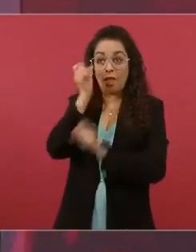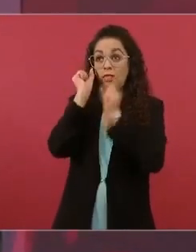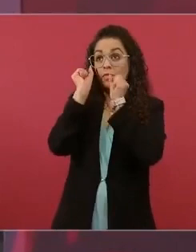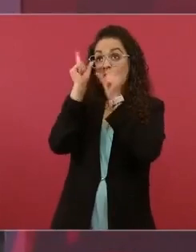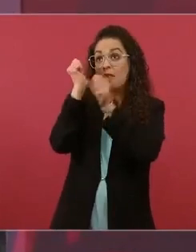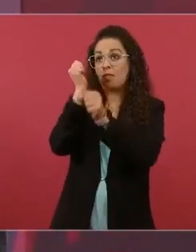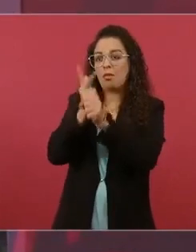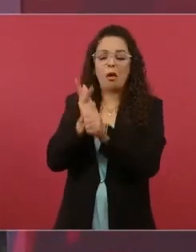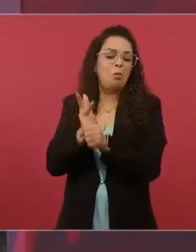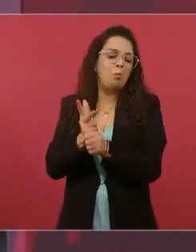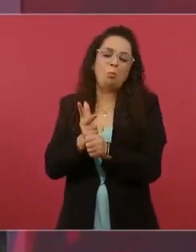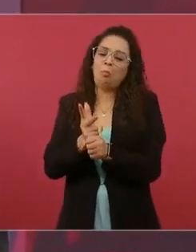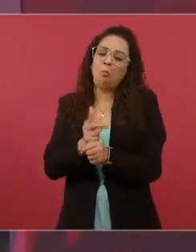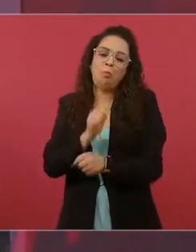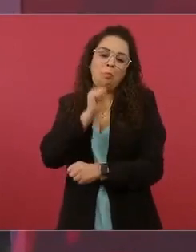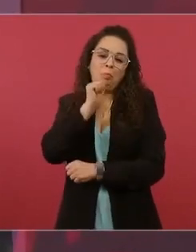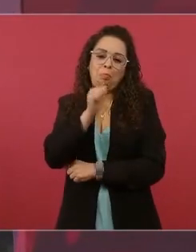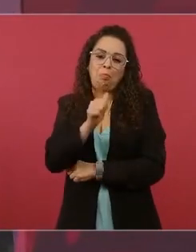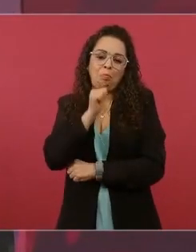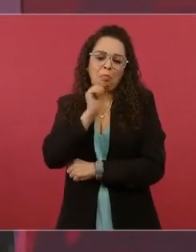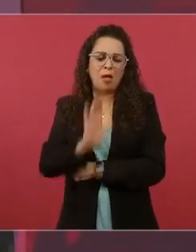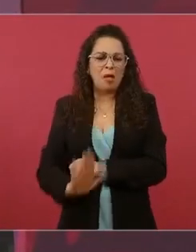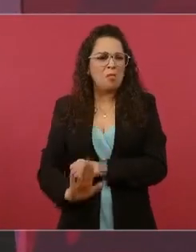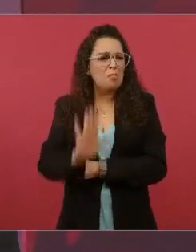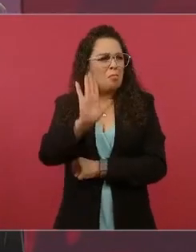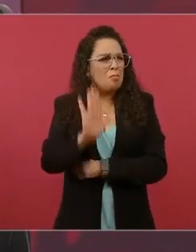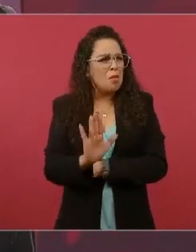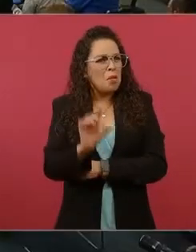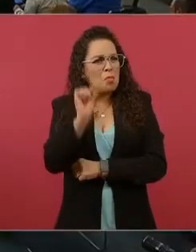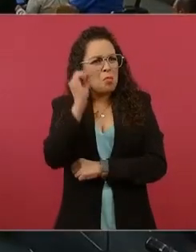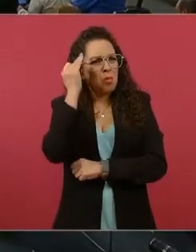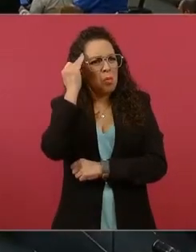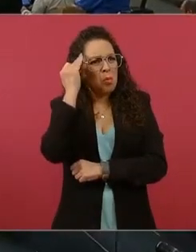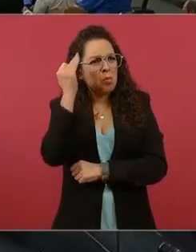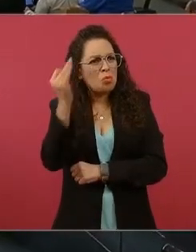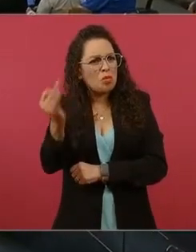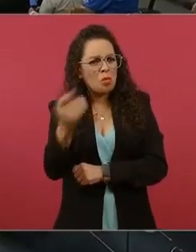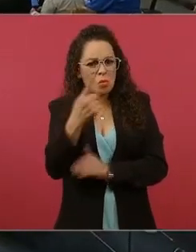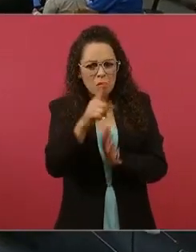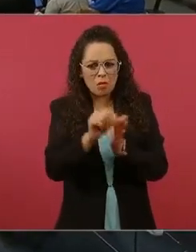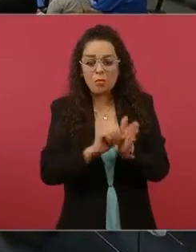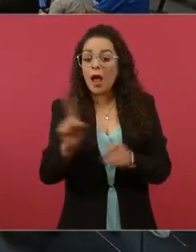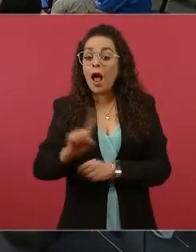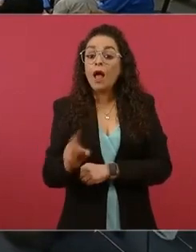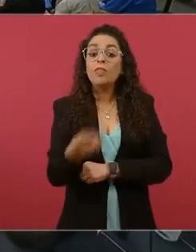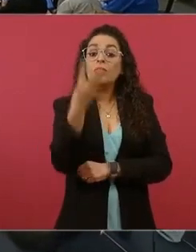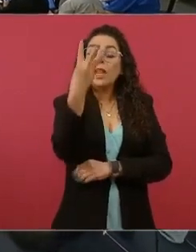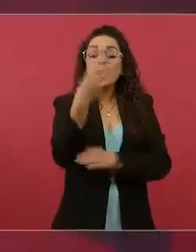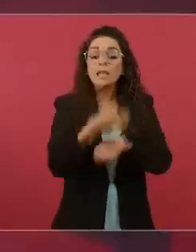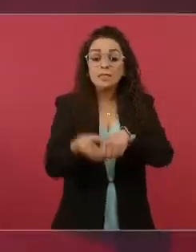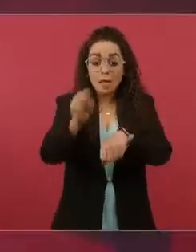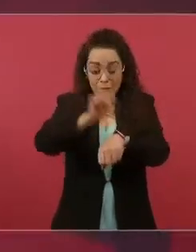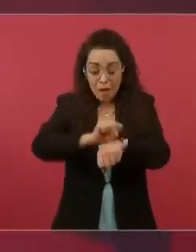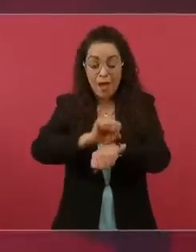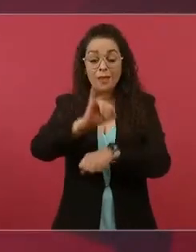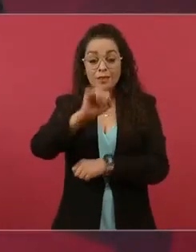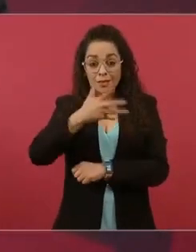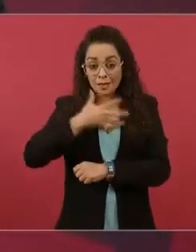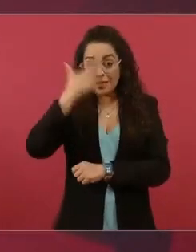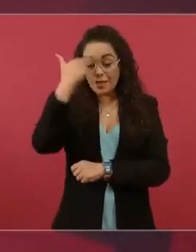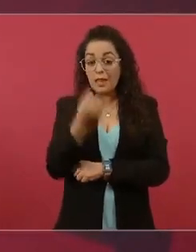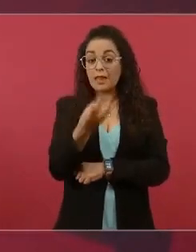Creo que estuvieron un mes, tres semanas, pero